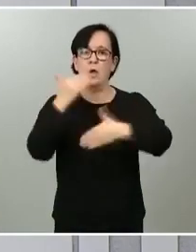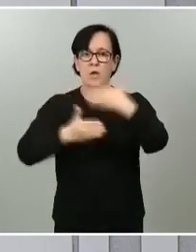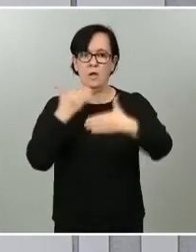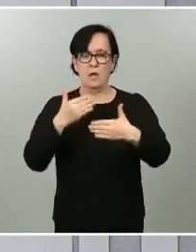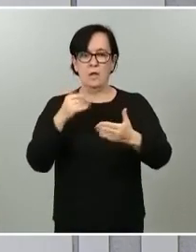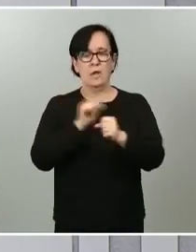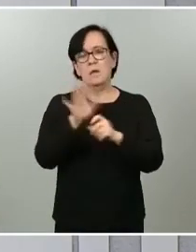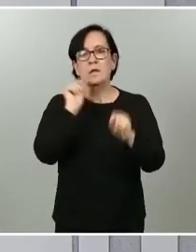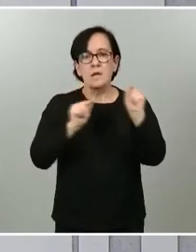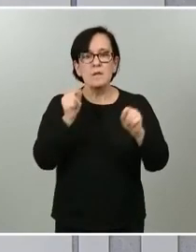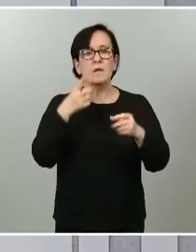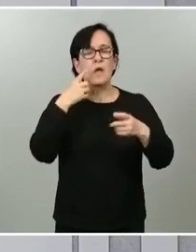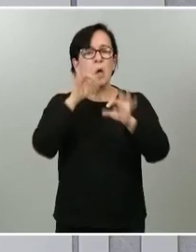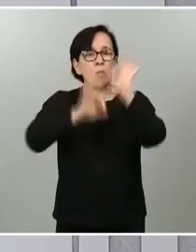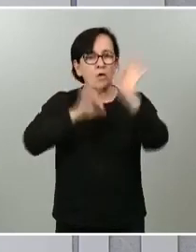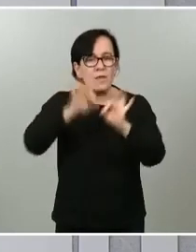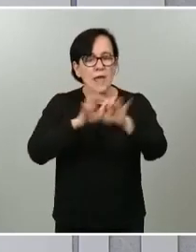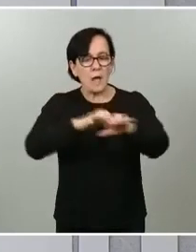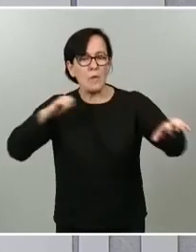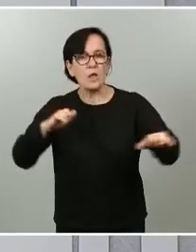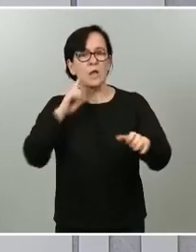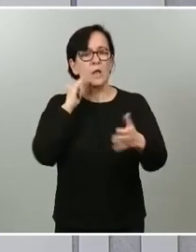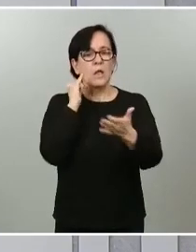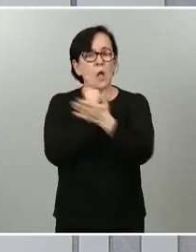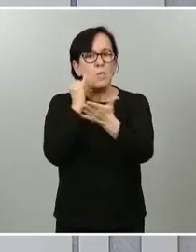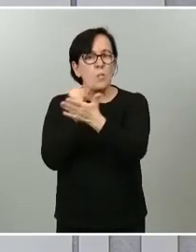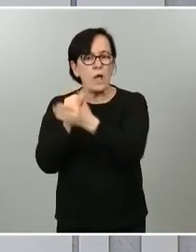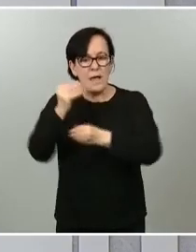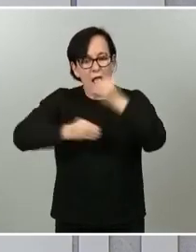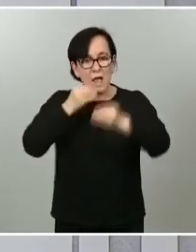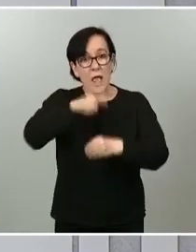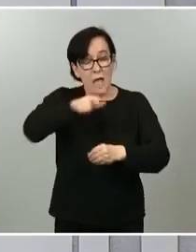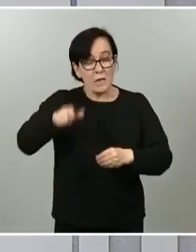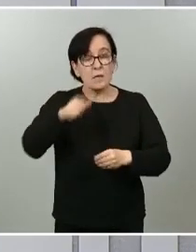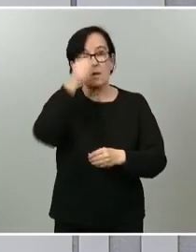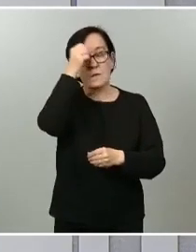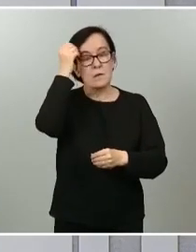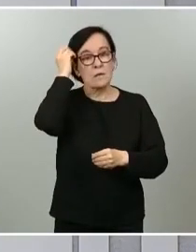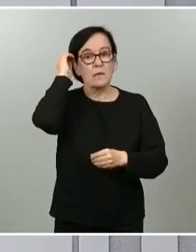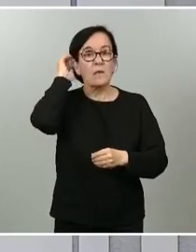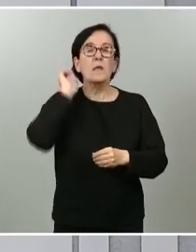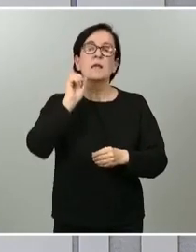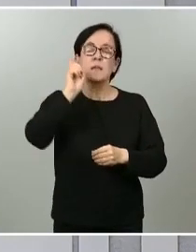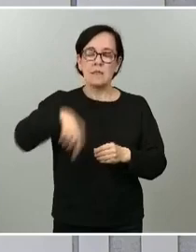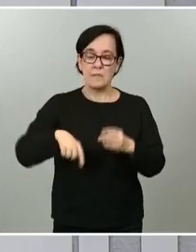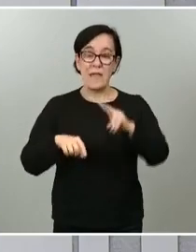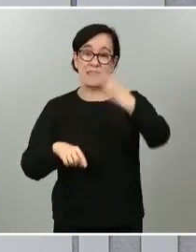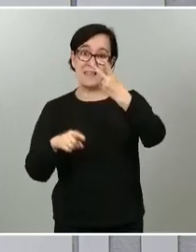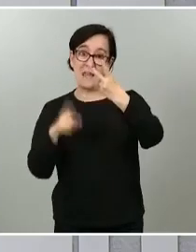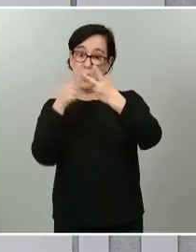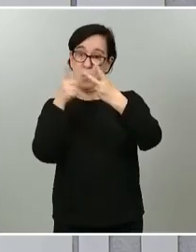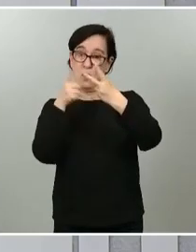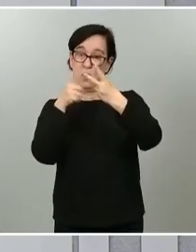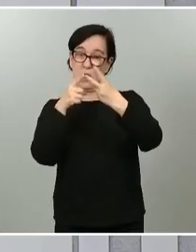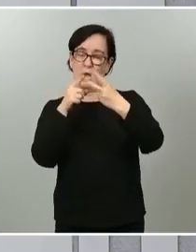porcentaje de población, también de las pruebas realizadas a los ciudadanos. Y, por otra parte, también en una segunda fase se van a